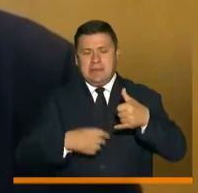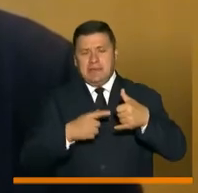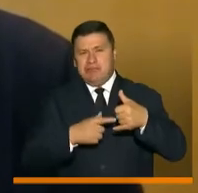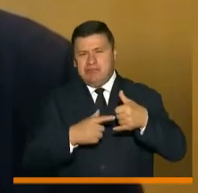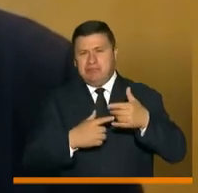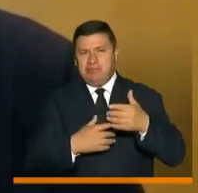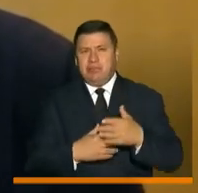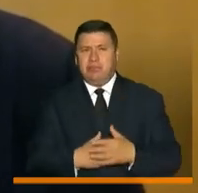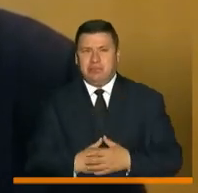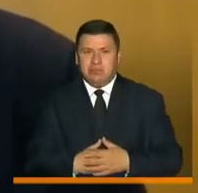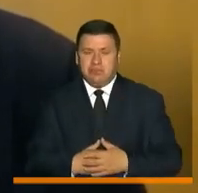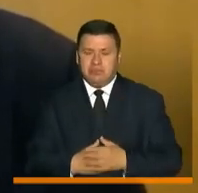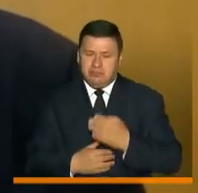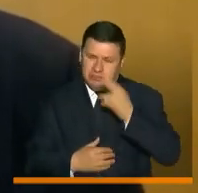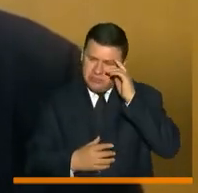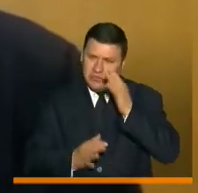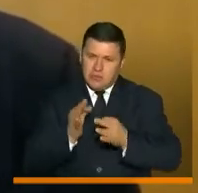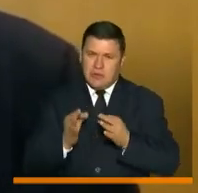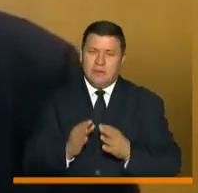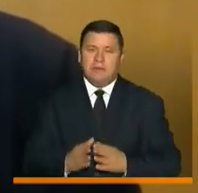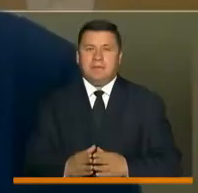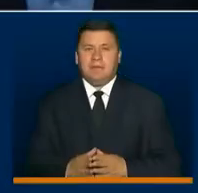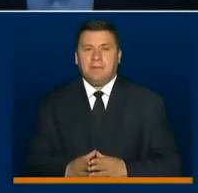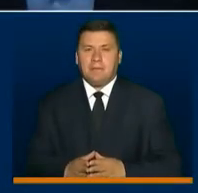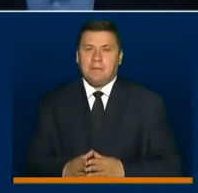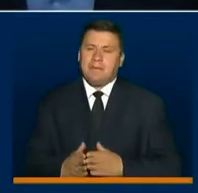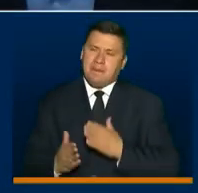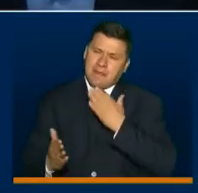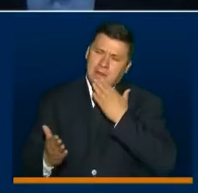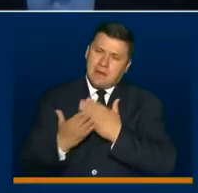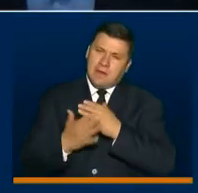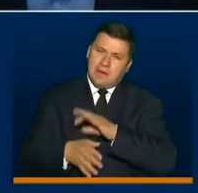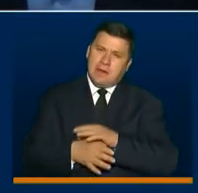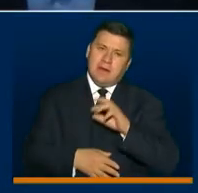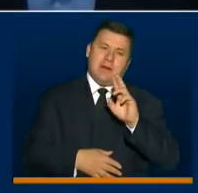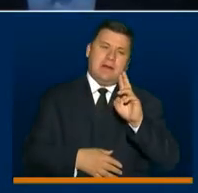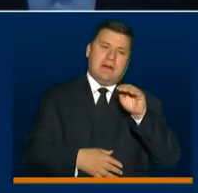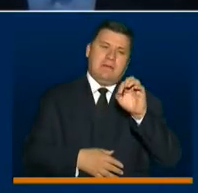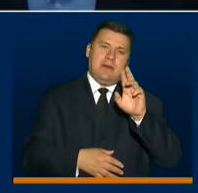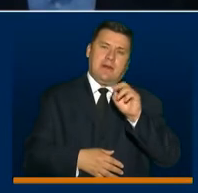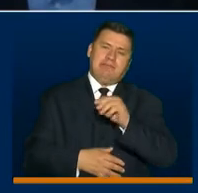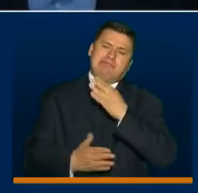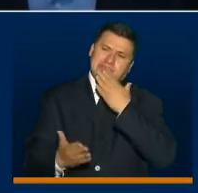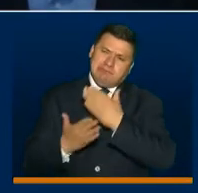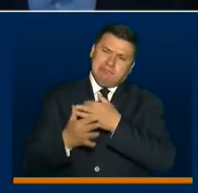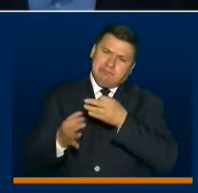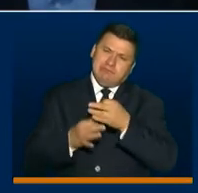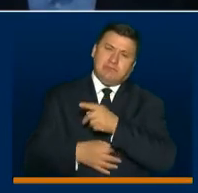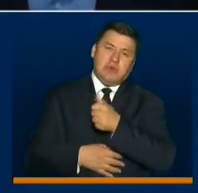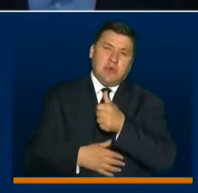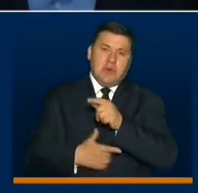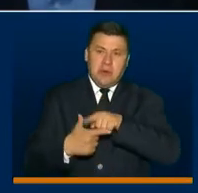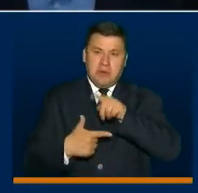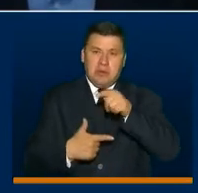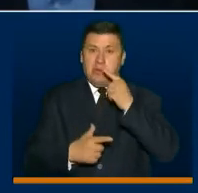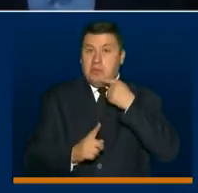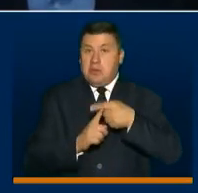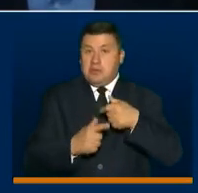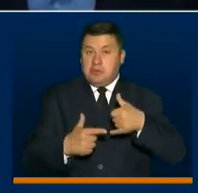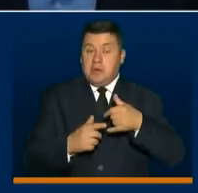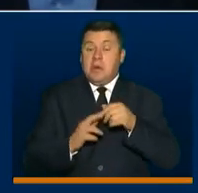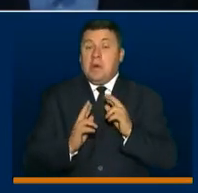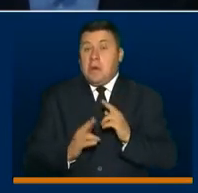que interpretar con cautela. Muchas gracias, doctor Ramiro. Yo creo que usted hace un buen balance y justamente